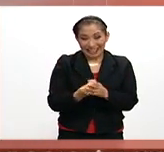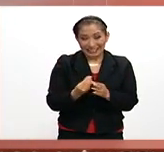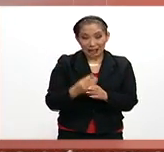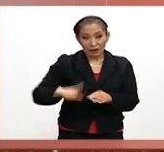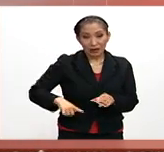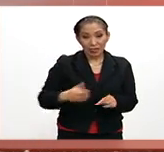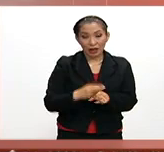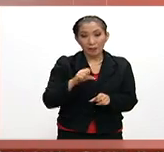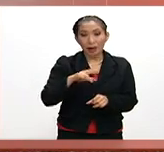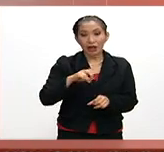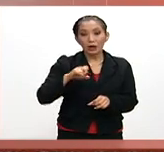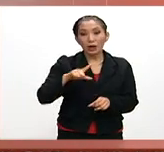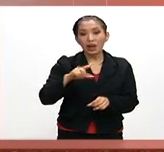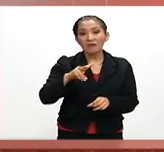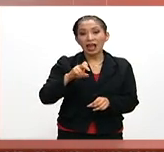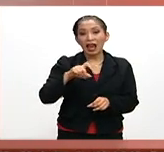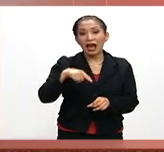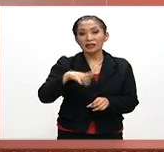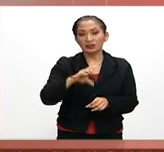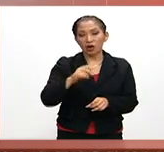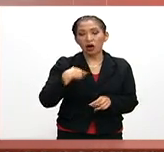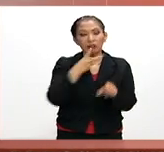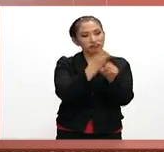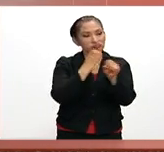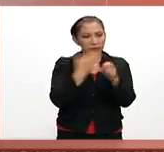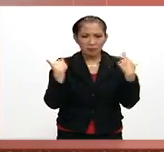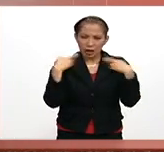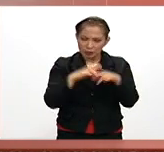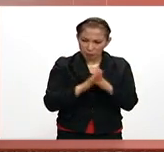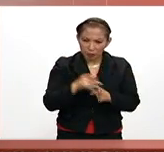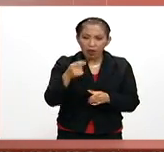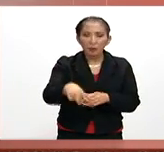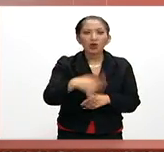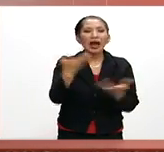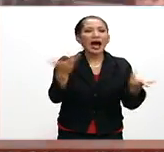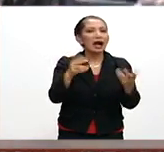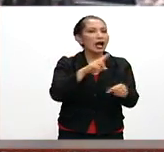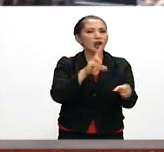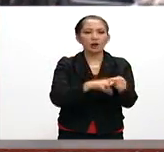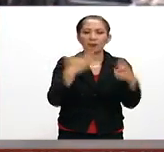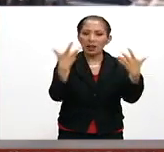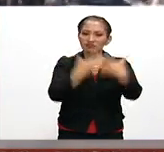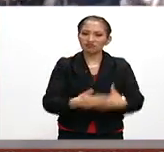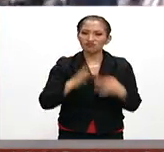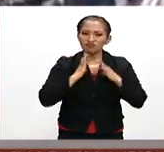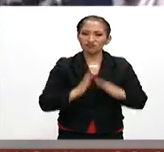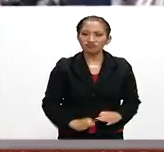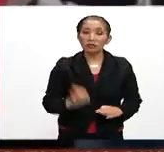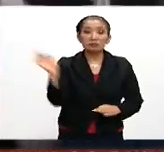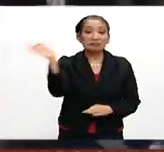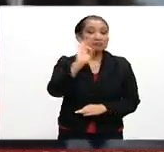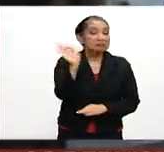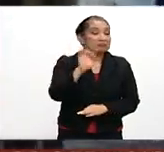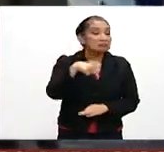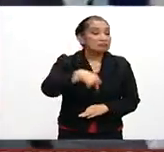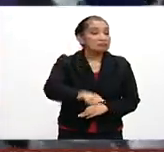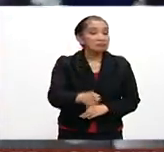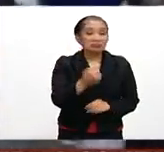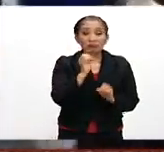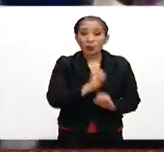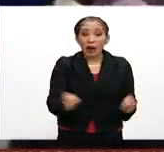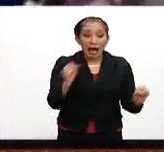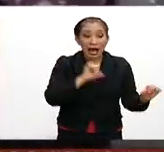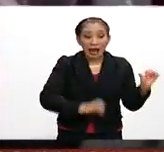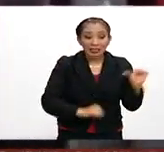gobernador Manuel Velasco hizo un llamado a los docentes para que este ciclo se desarrolle en armonía ante la posibilidad de que no haya